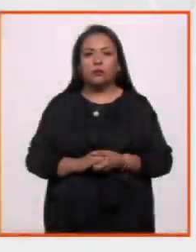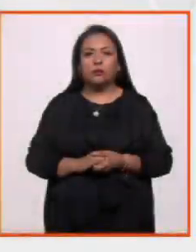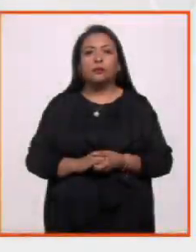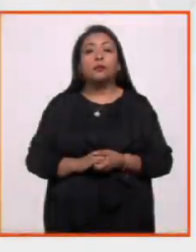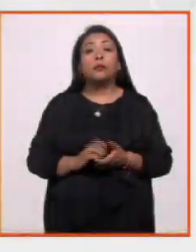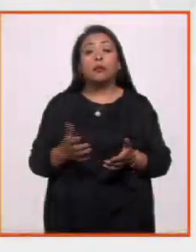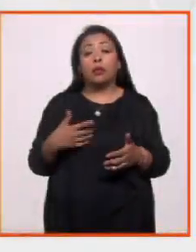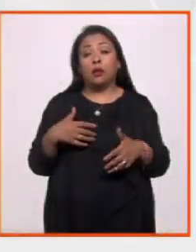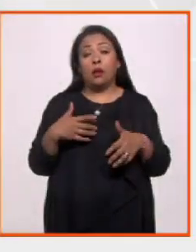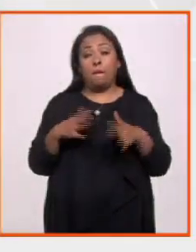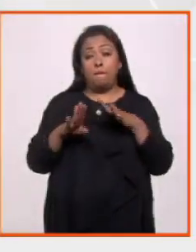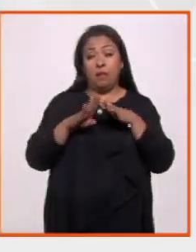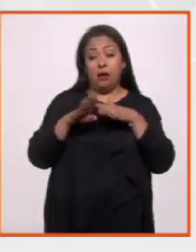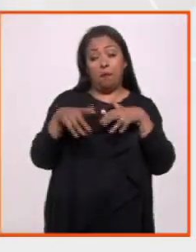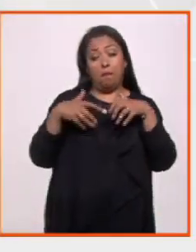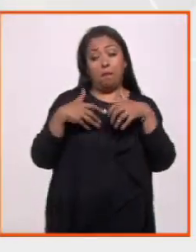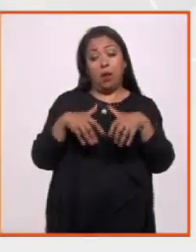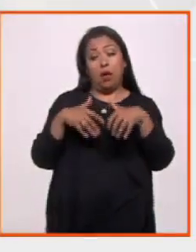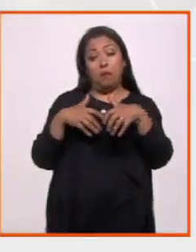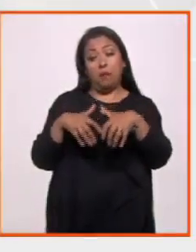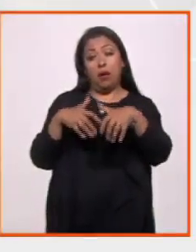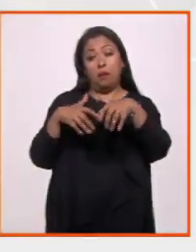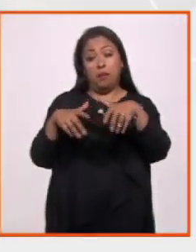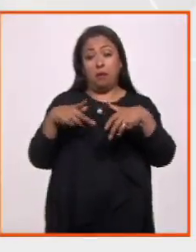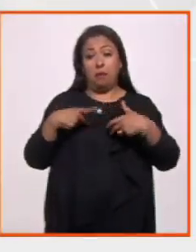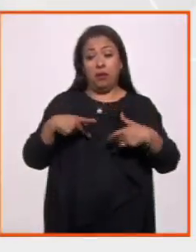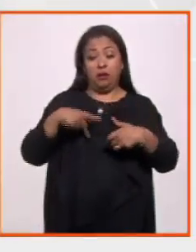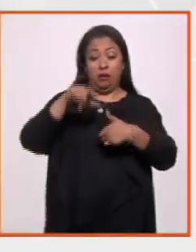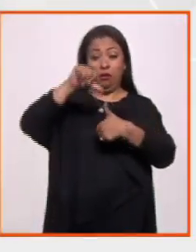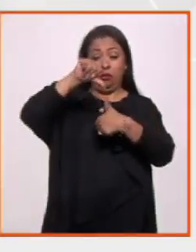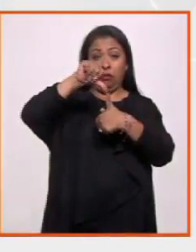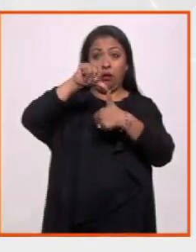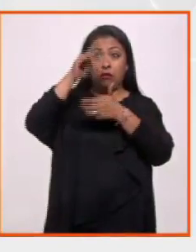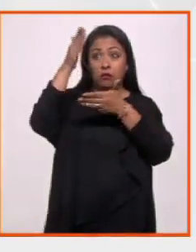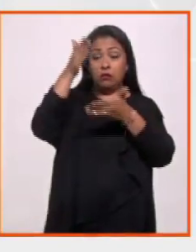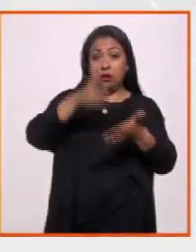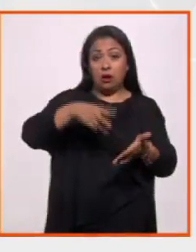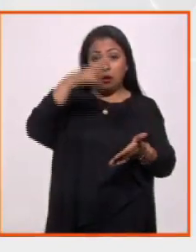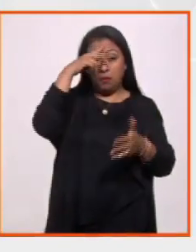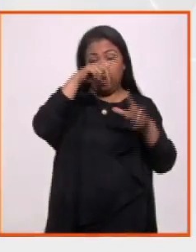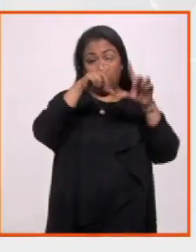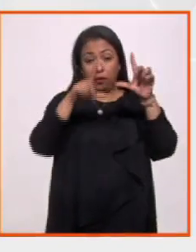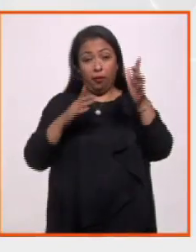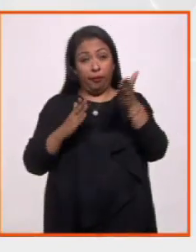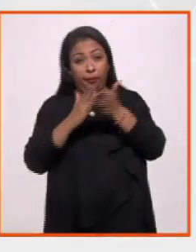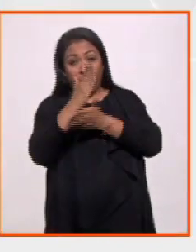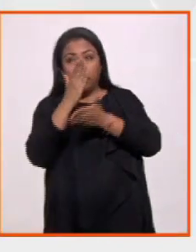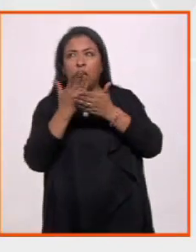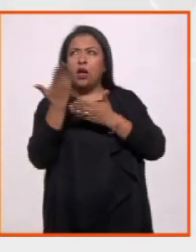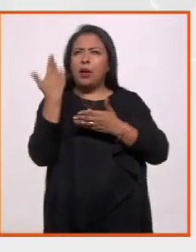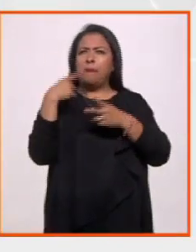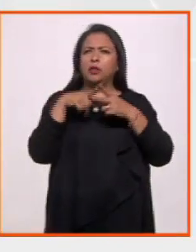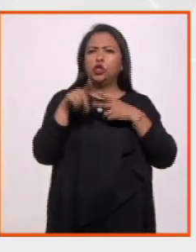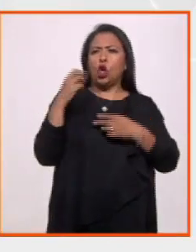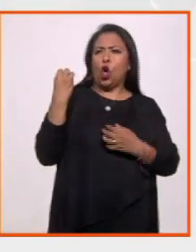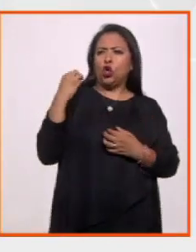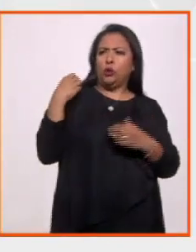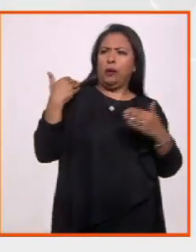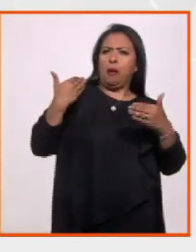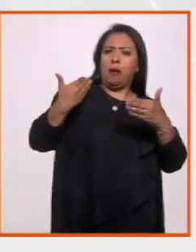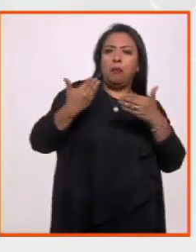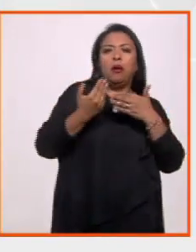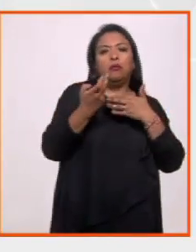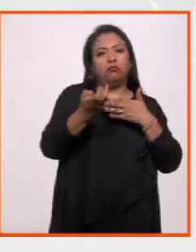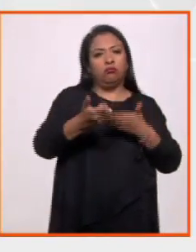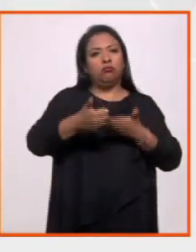Las caravanas migratorias de centroamericanos que están llegando a nuestro país desde octubre del año pasado son motivo de